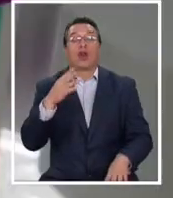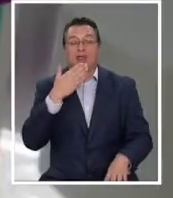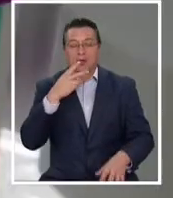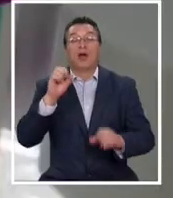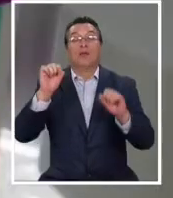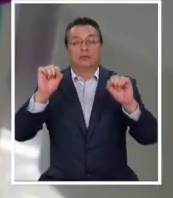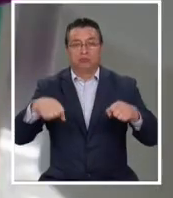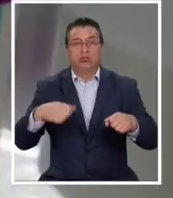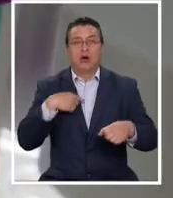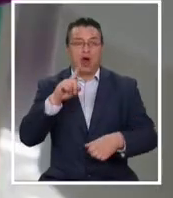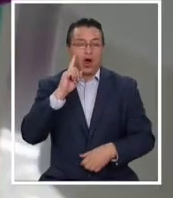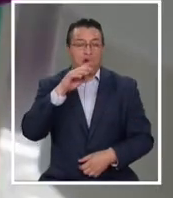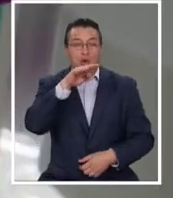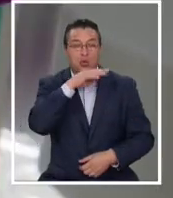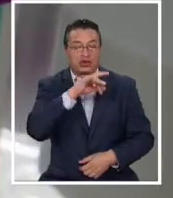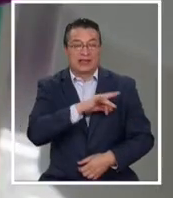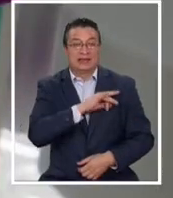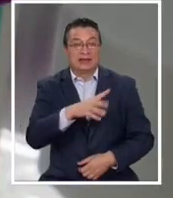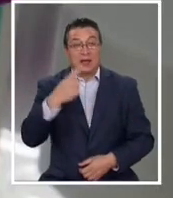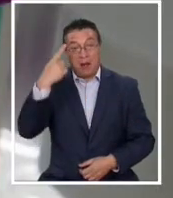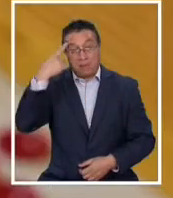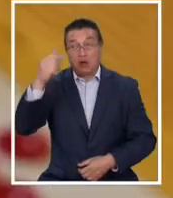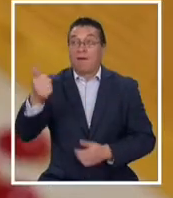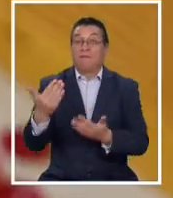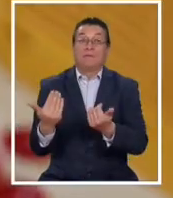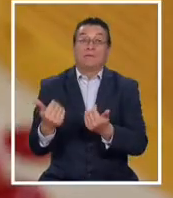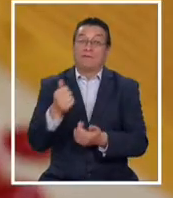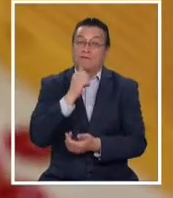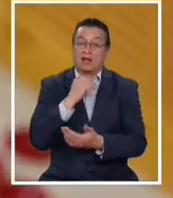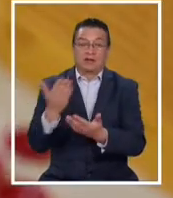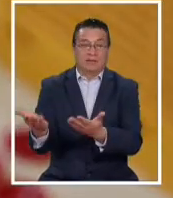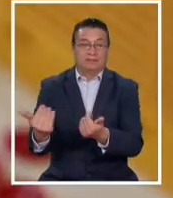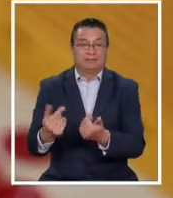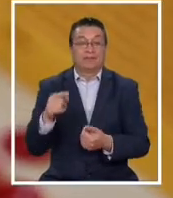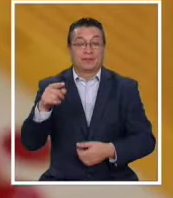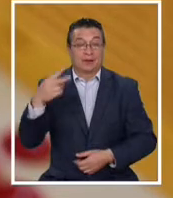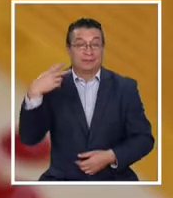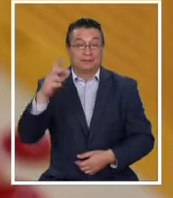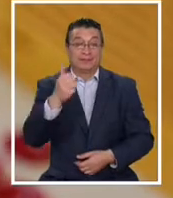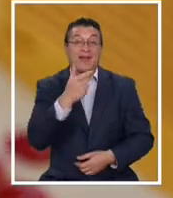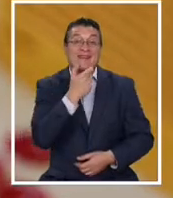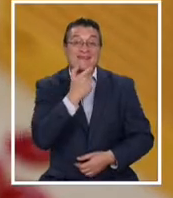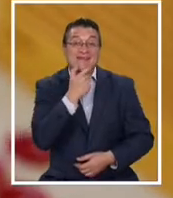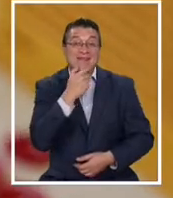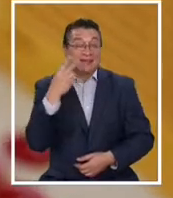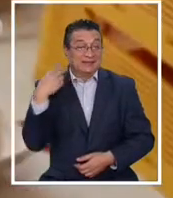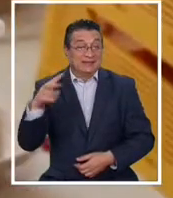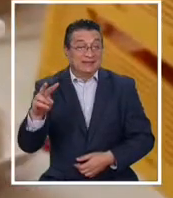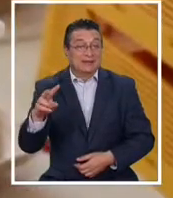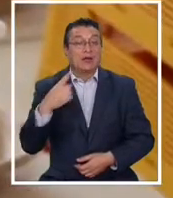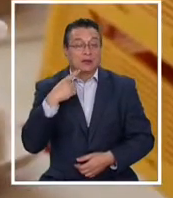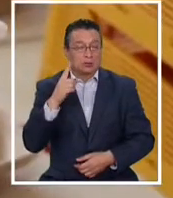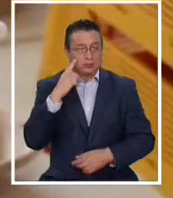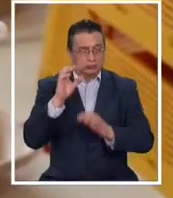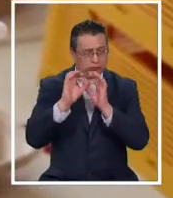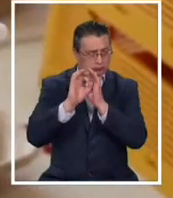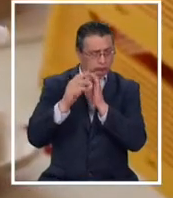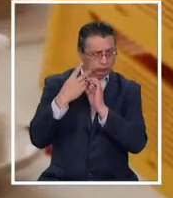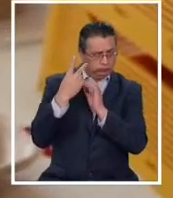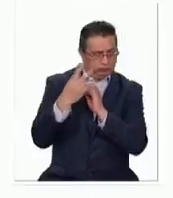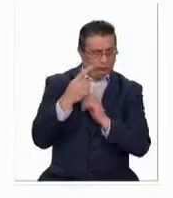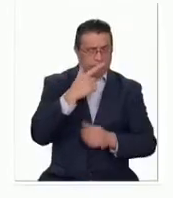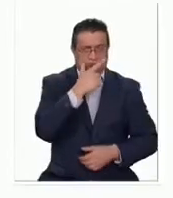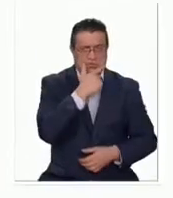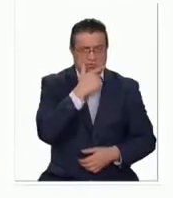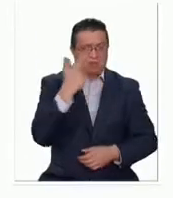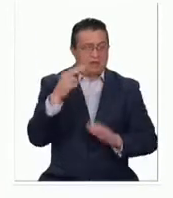autorización para usarse en Chile, pero cuyas dosis aún no llegan. La vacuna de origen británico ha estado el último mes bajo la lupa de los organismos